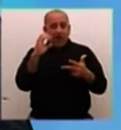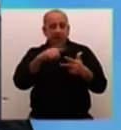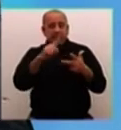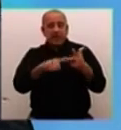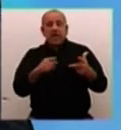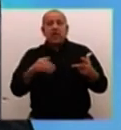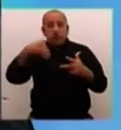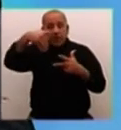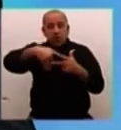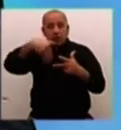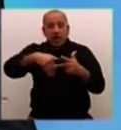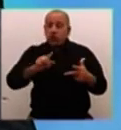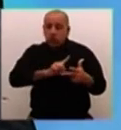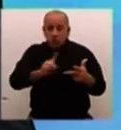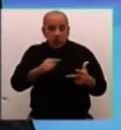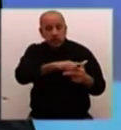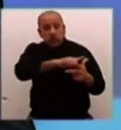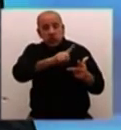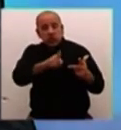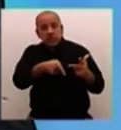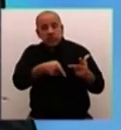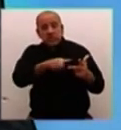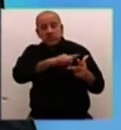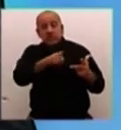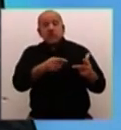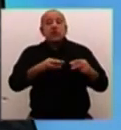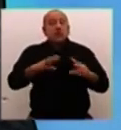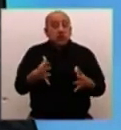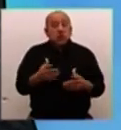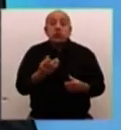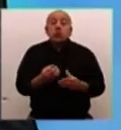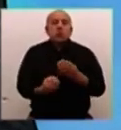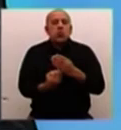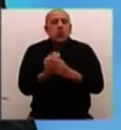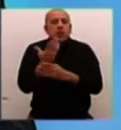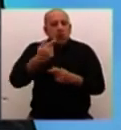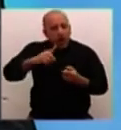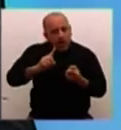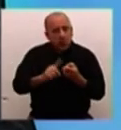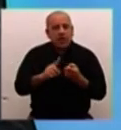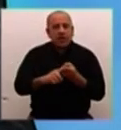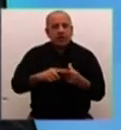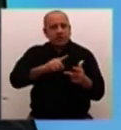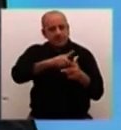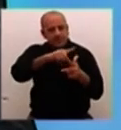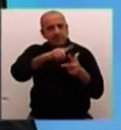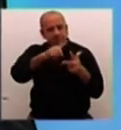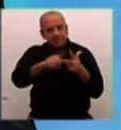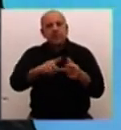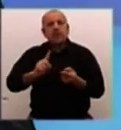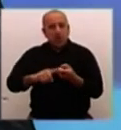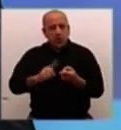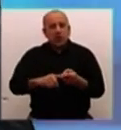lideran el no, pueda transformarse de alguna manera en un nuevo acuerdo, ese sí viable, para encontrar una solución.